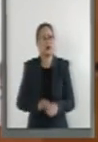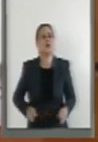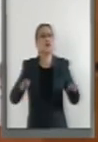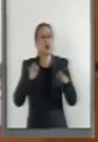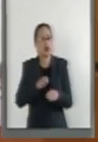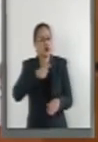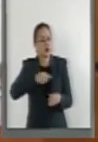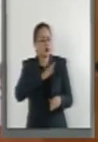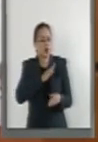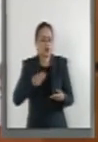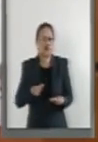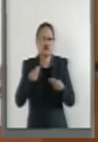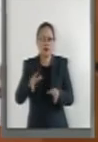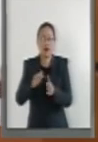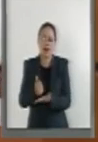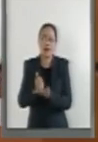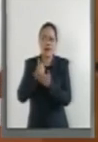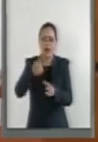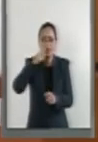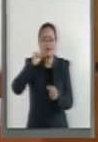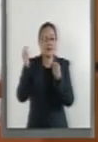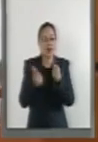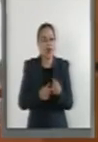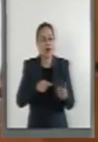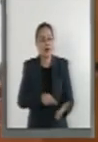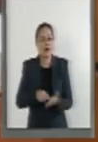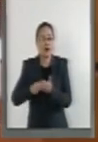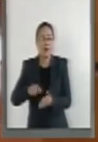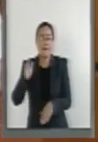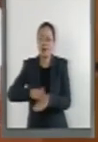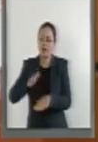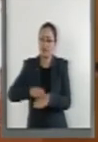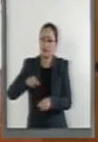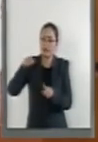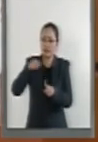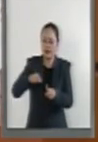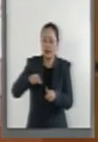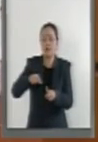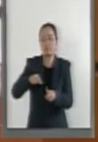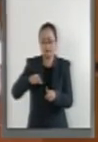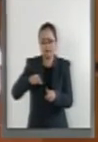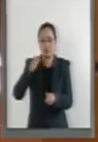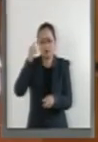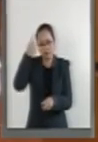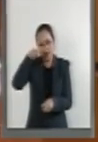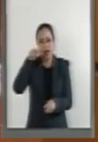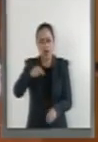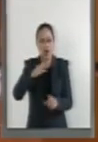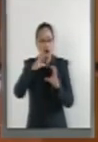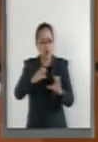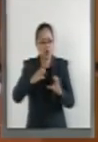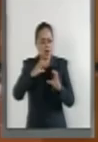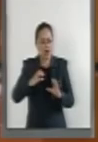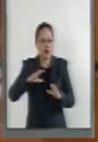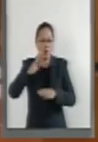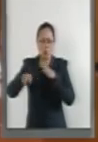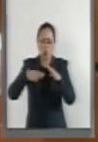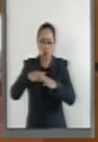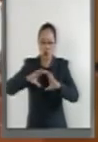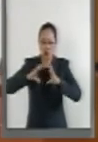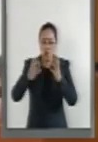contribuir a una de las causas más significativas de la humanidad, como lo es la preservación de nuestro planeta.